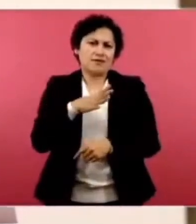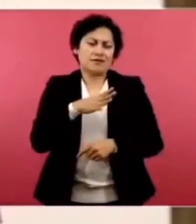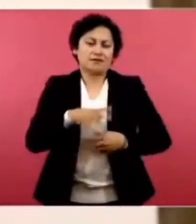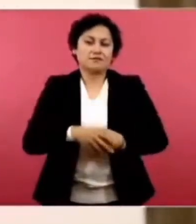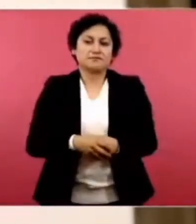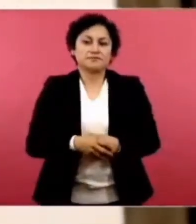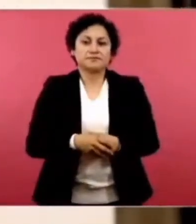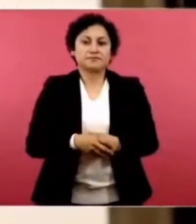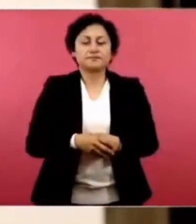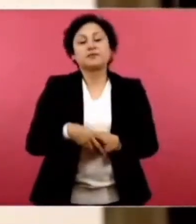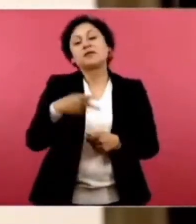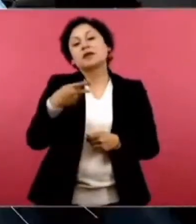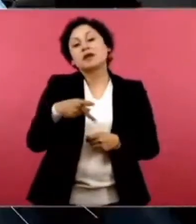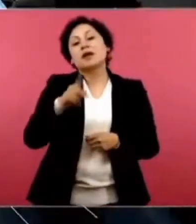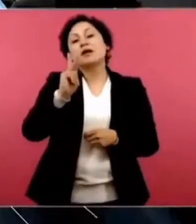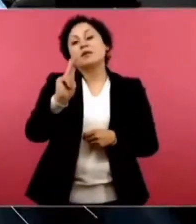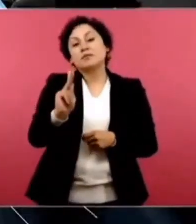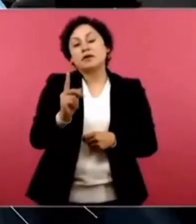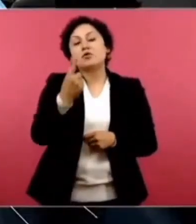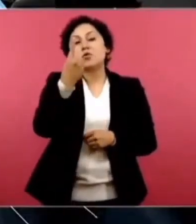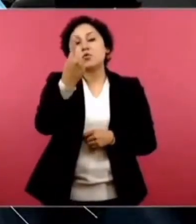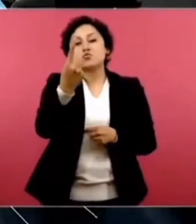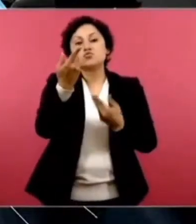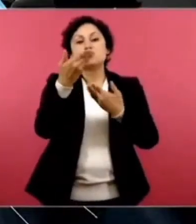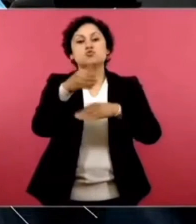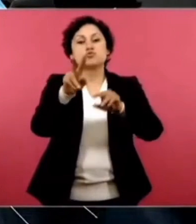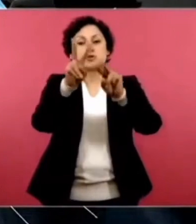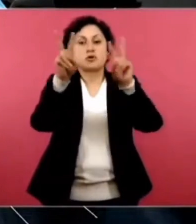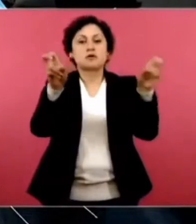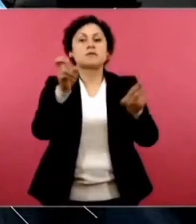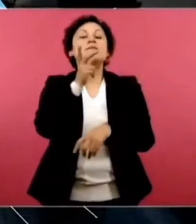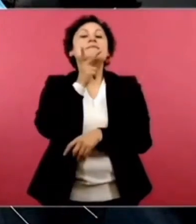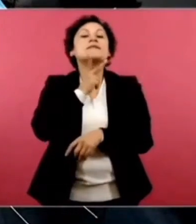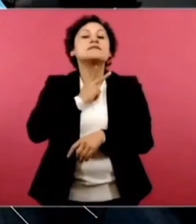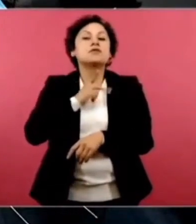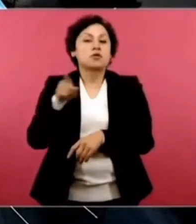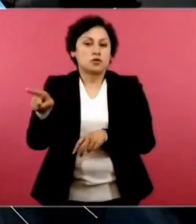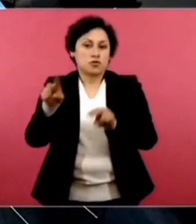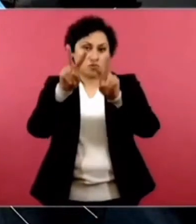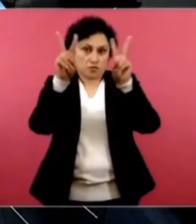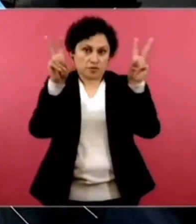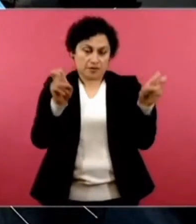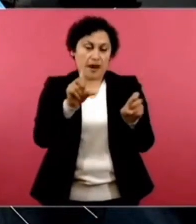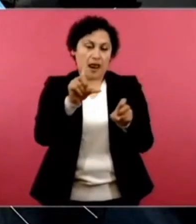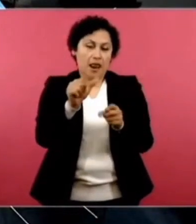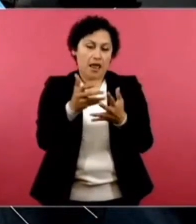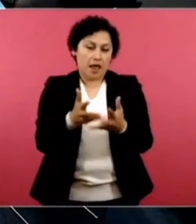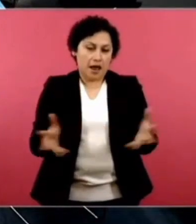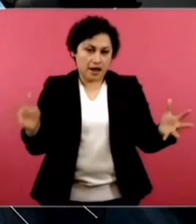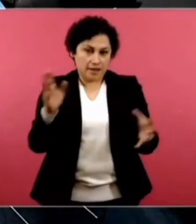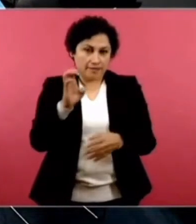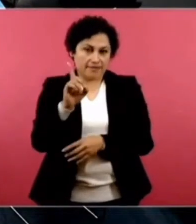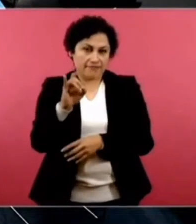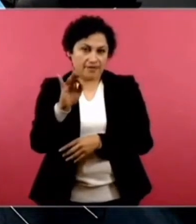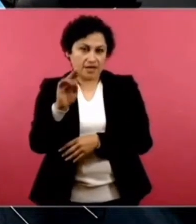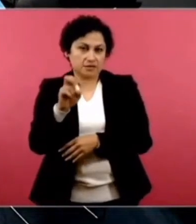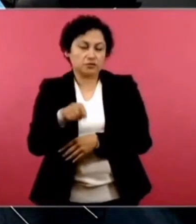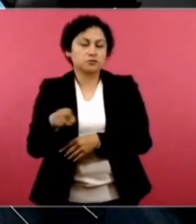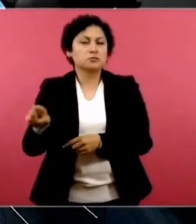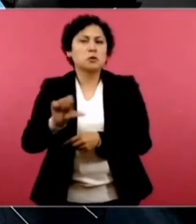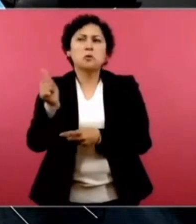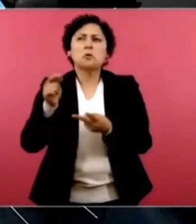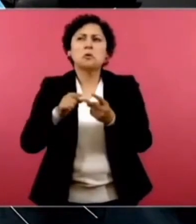tiene uno sobre el petróleo que se llama La Gran Tentación. Que escribió uno sobre África.